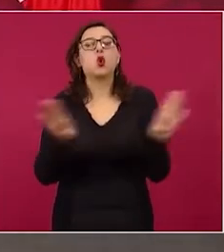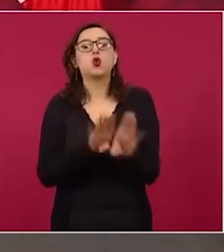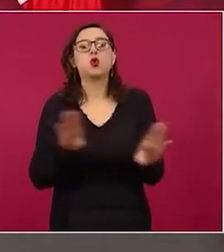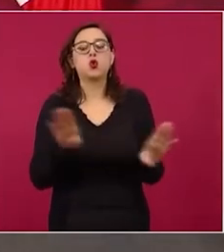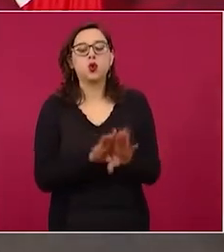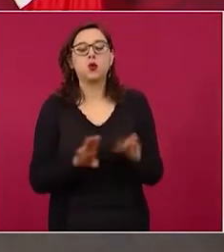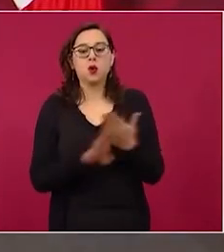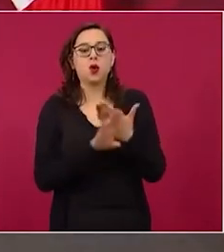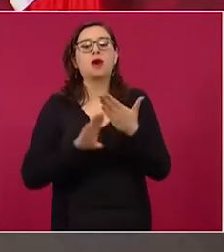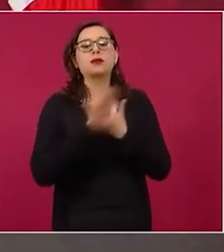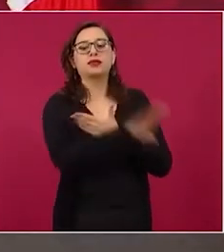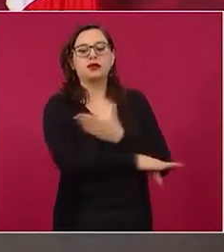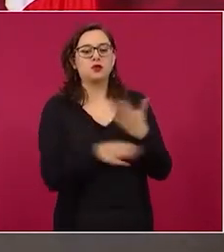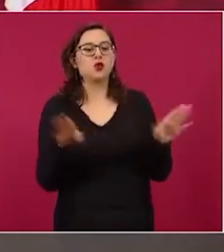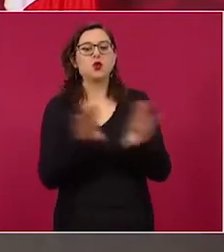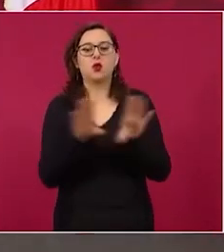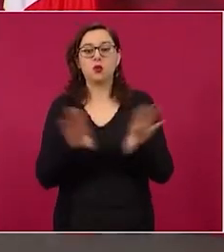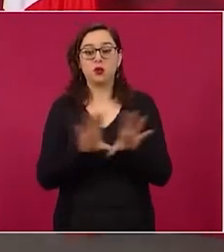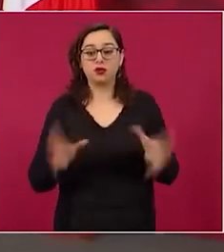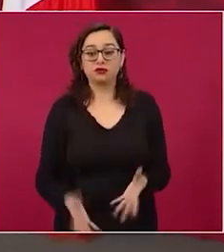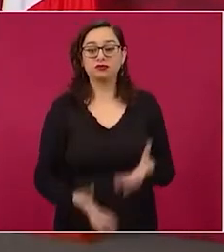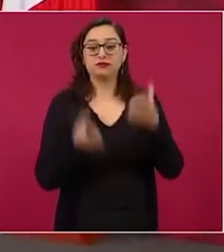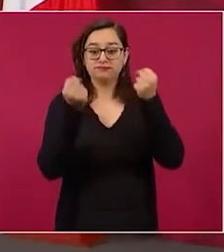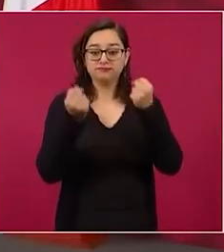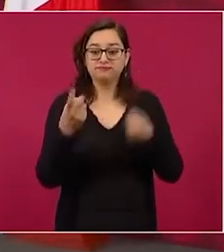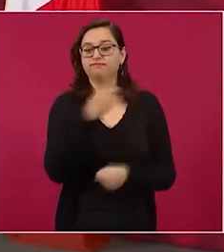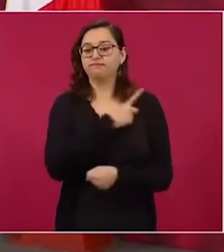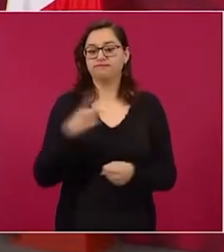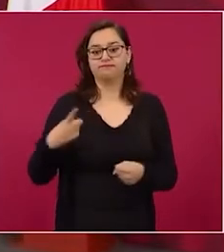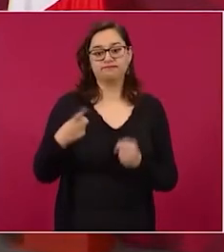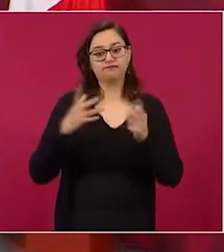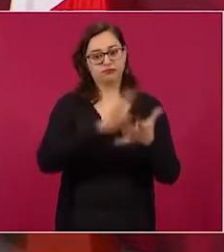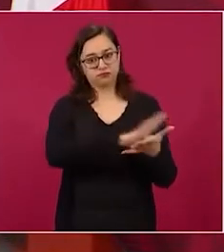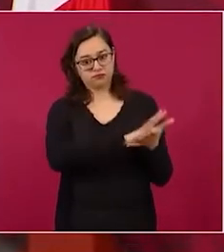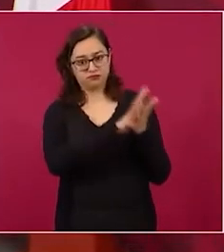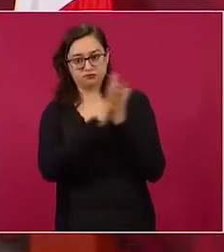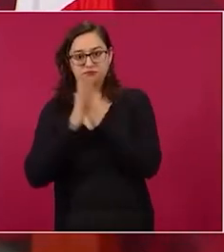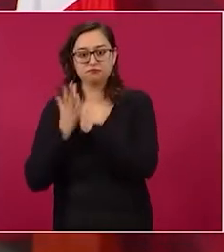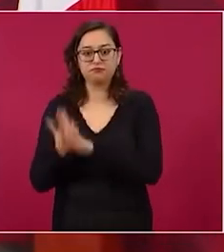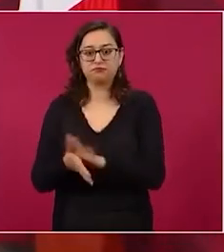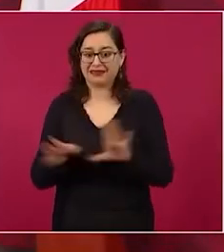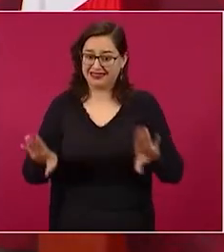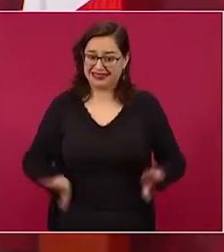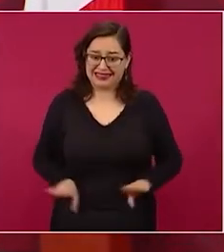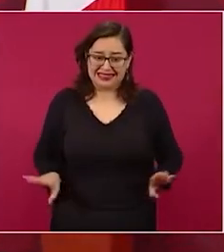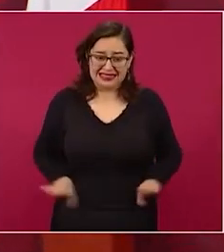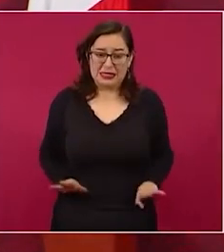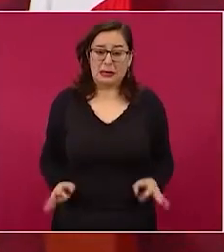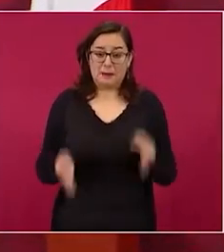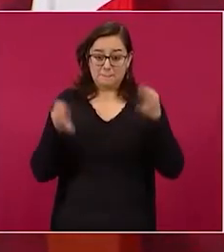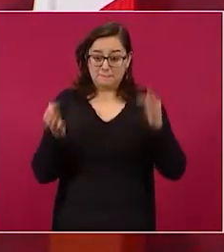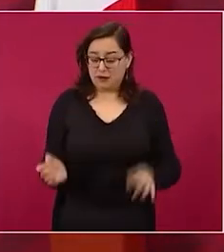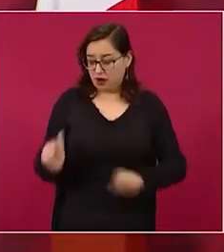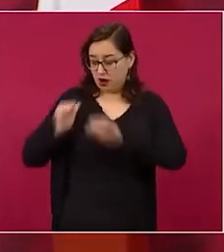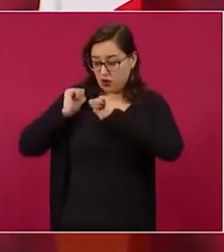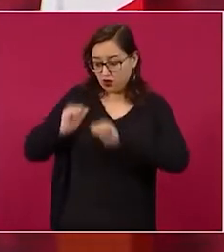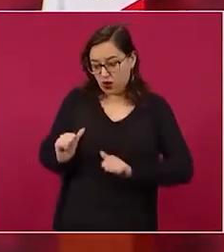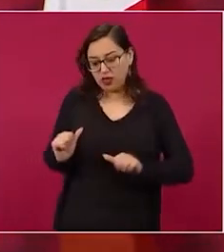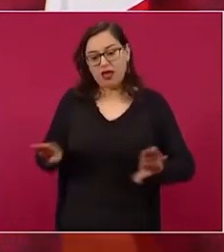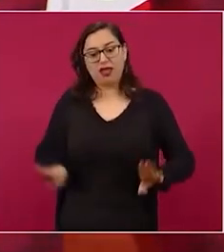como se está haciendo. Y poniendo el ejemplo, desde la autoridad,